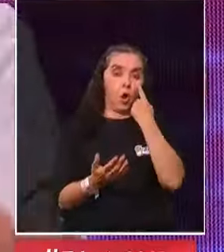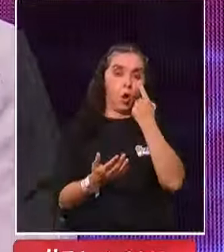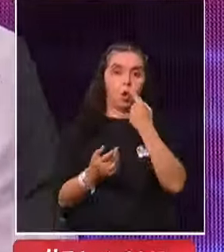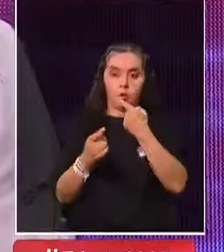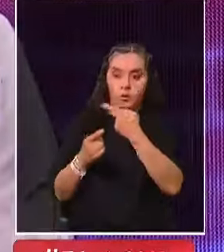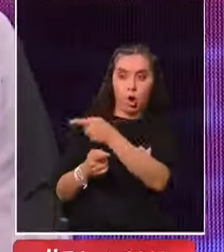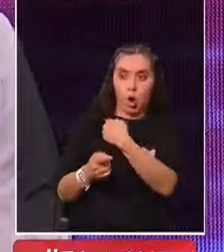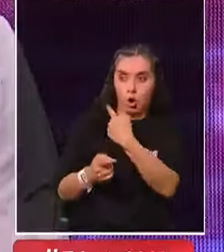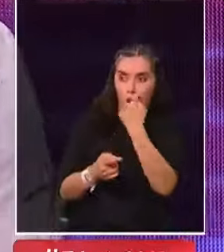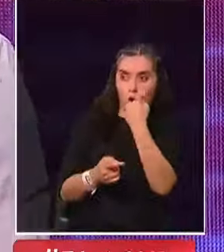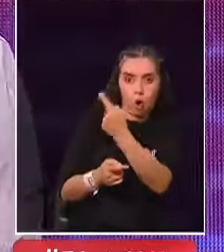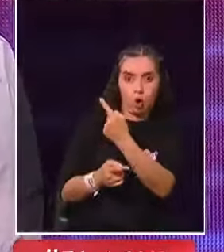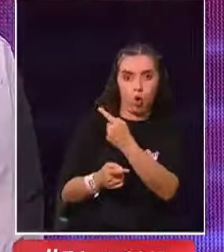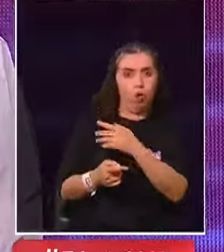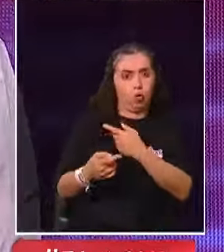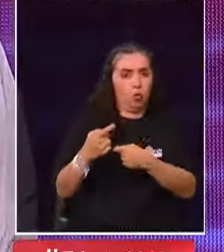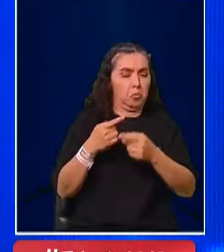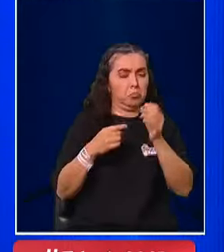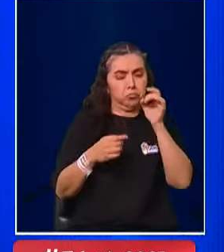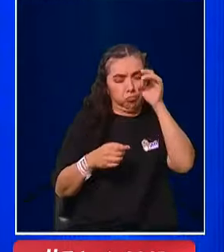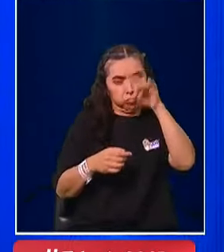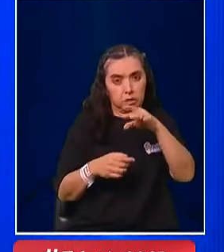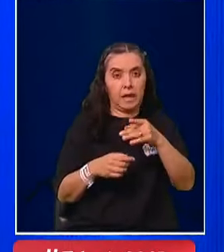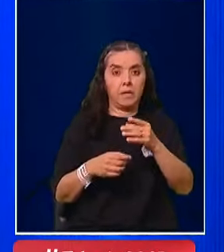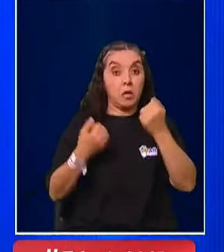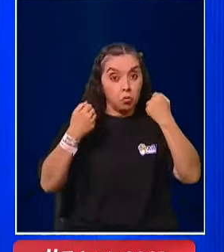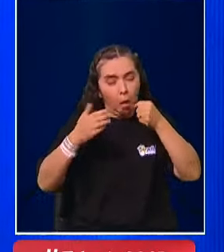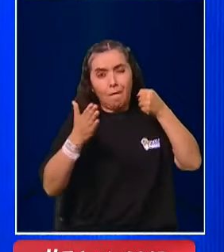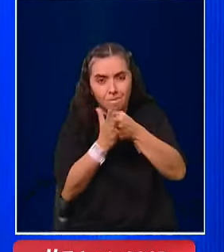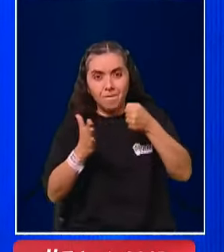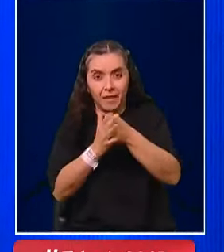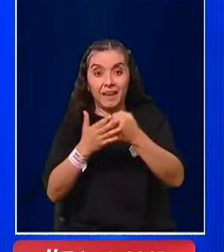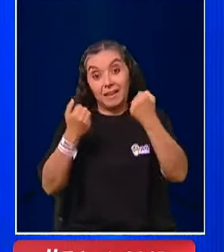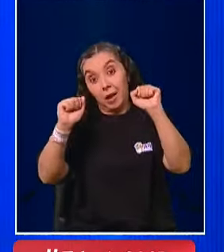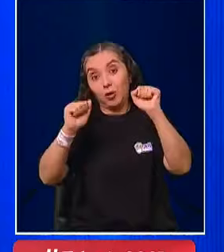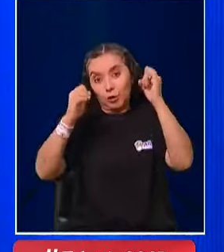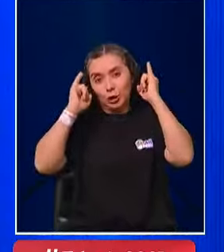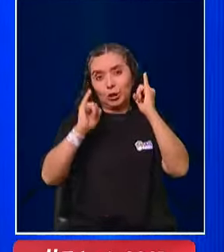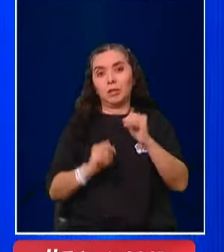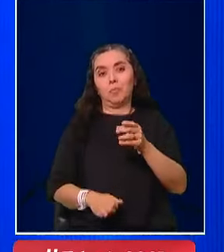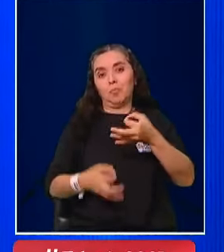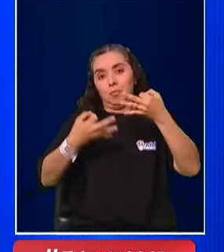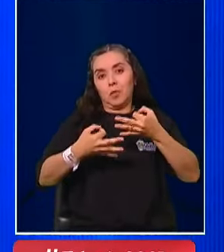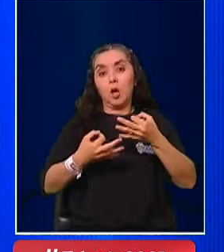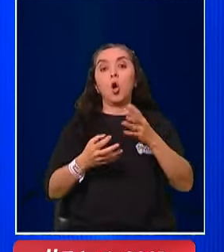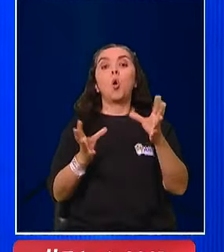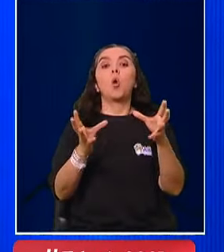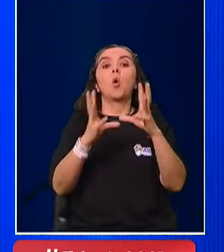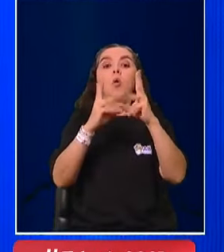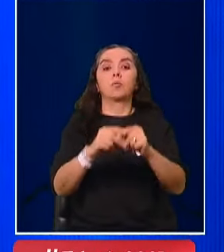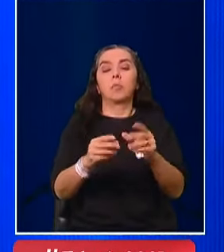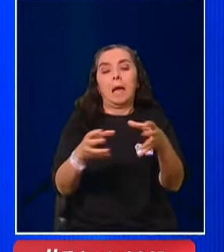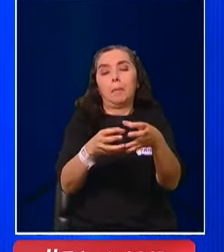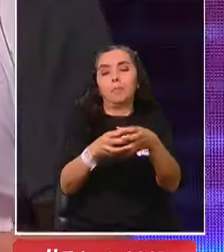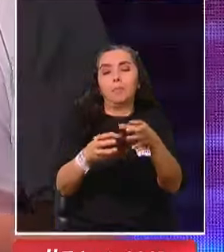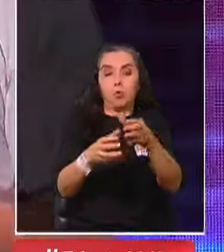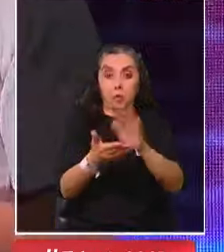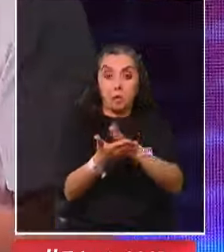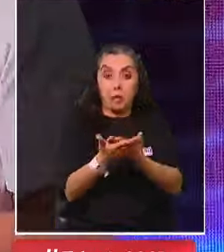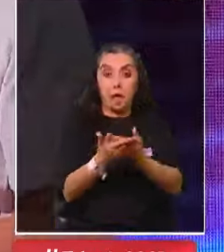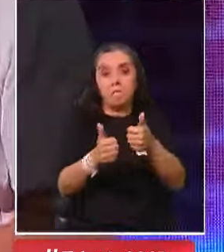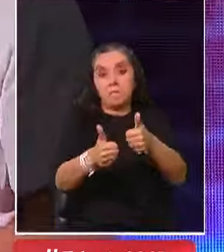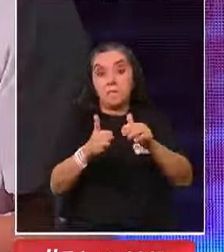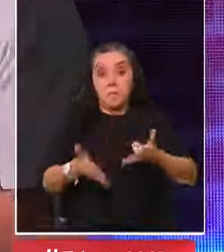trayectoria. ¿Y la peleaste? Sí. ¿Y la ganaste? Pero, por supuesto. ¿Y cómo está ese equipo? Bien, está súper motivado,